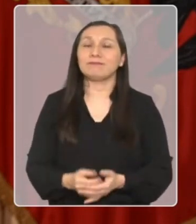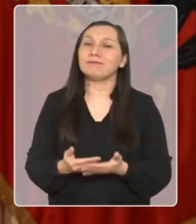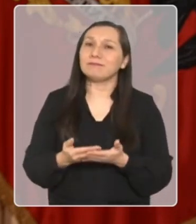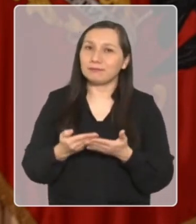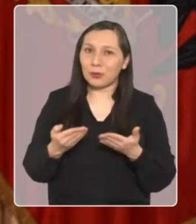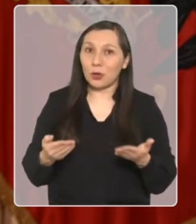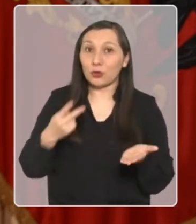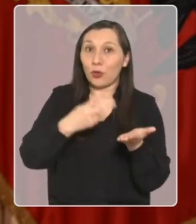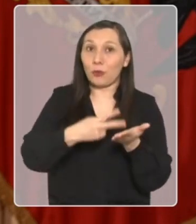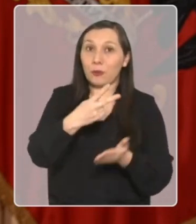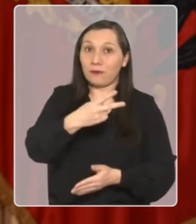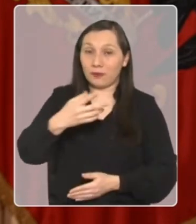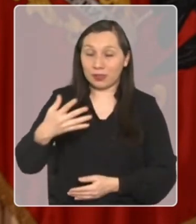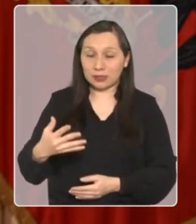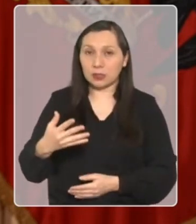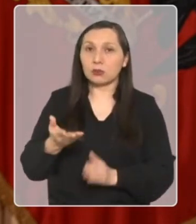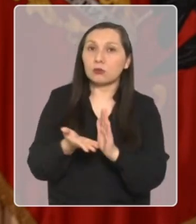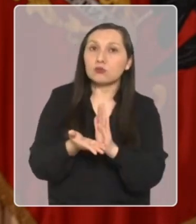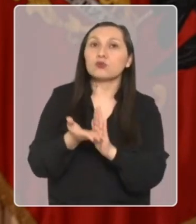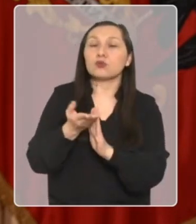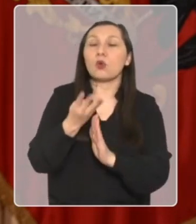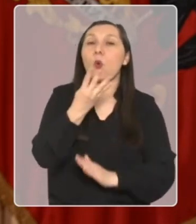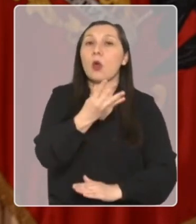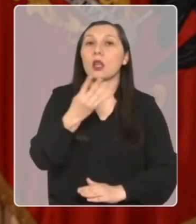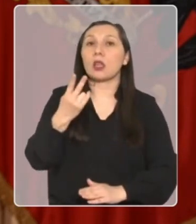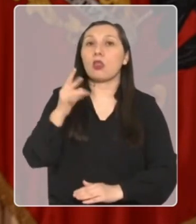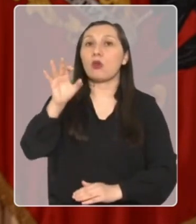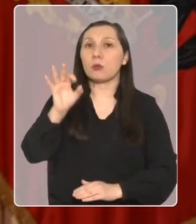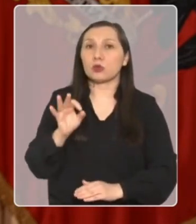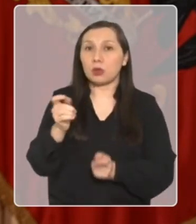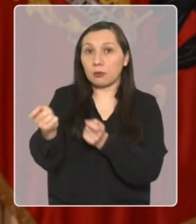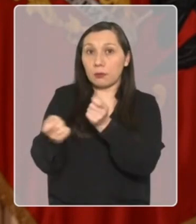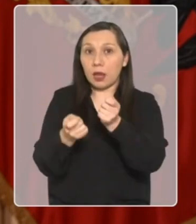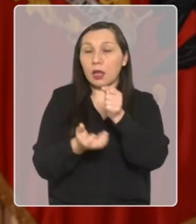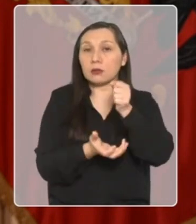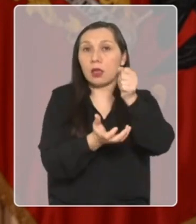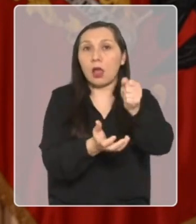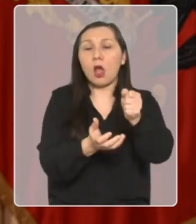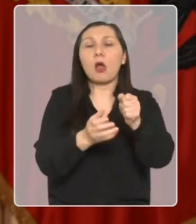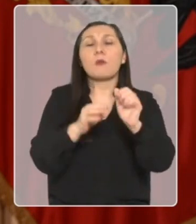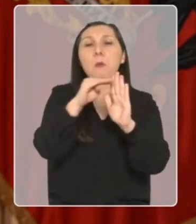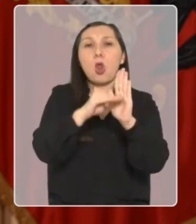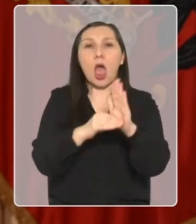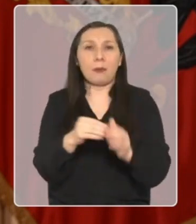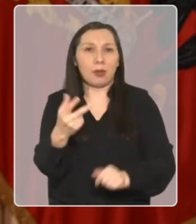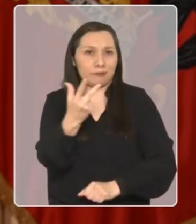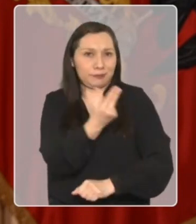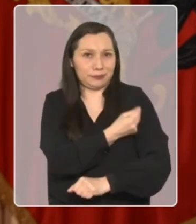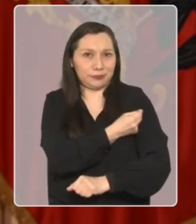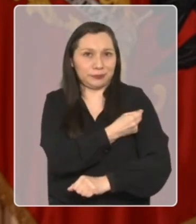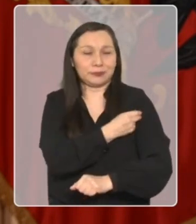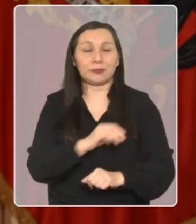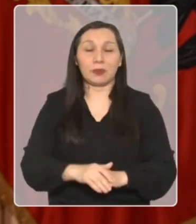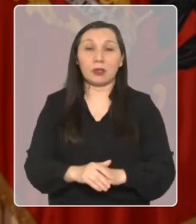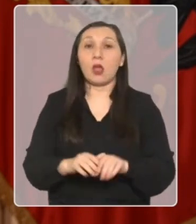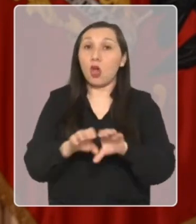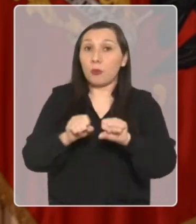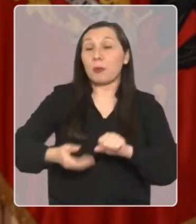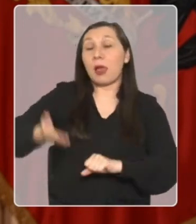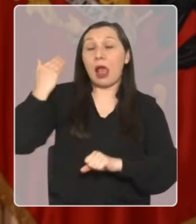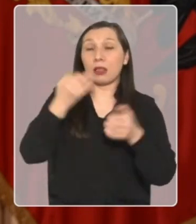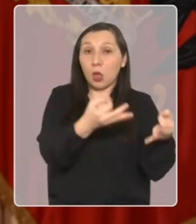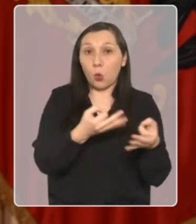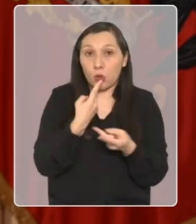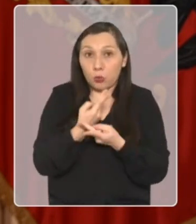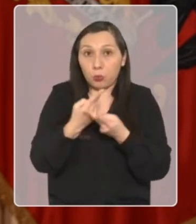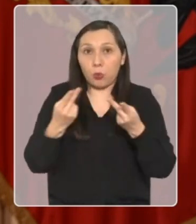Por eso, en el 2025 aumentaremos en un 42% los recursos para el programa de inmunización y como